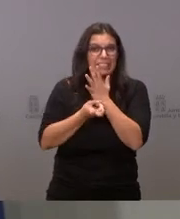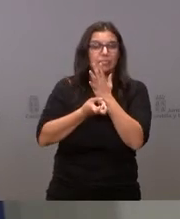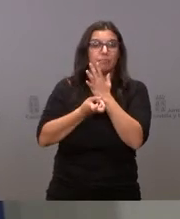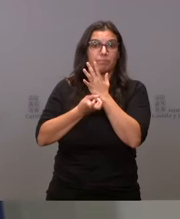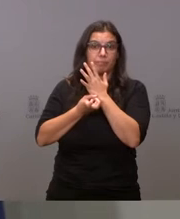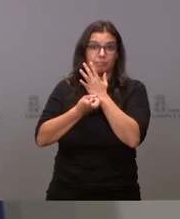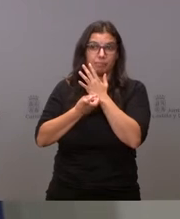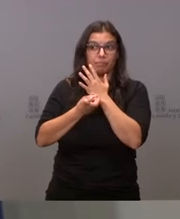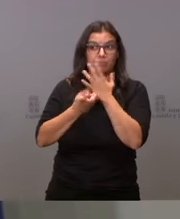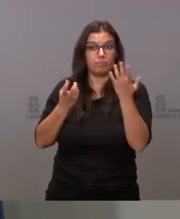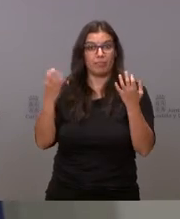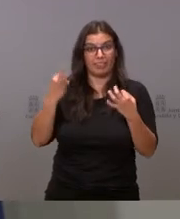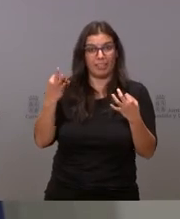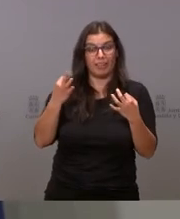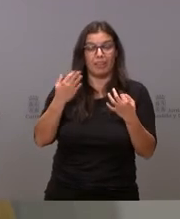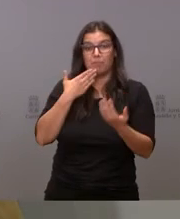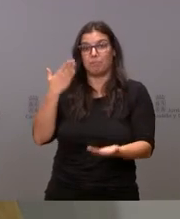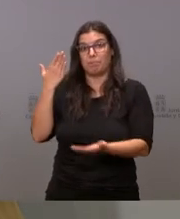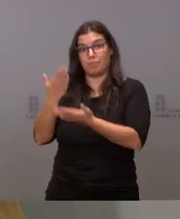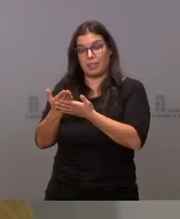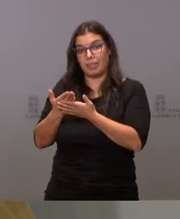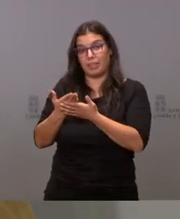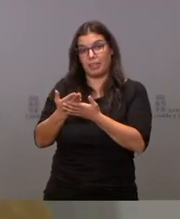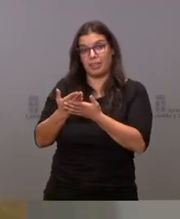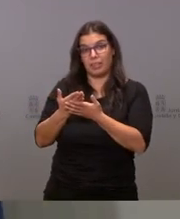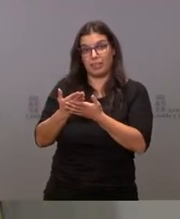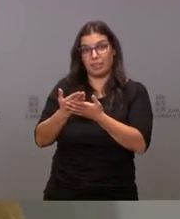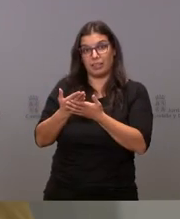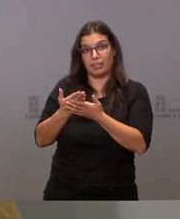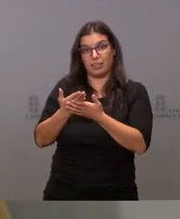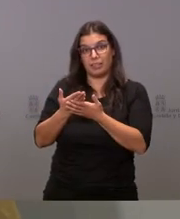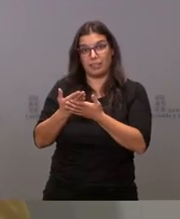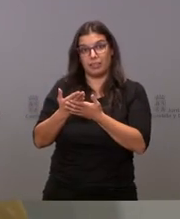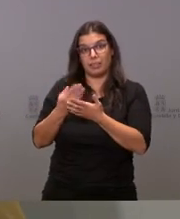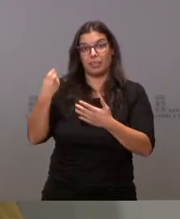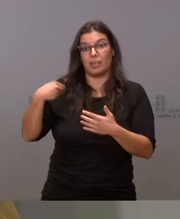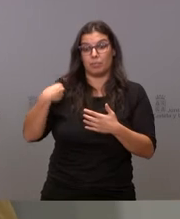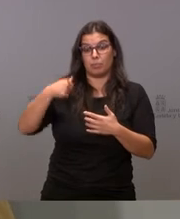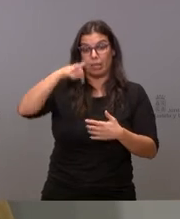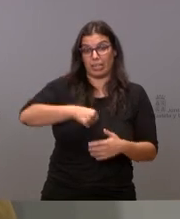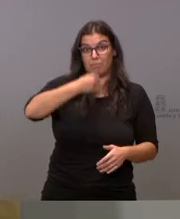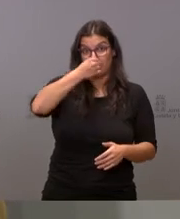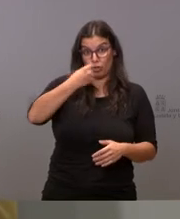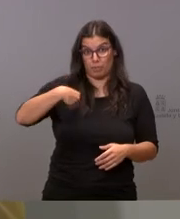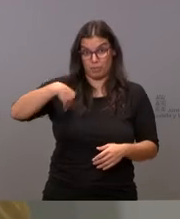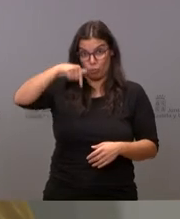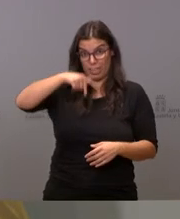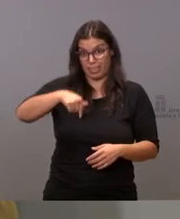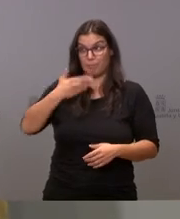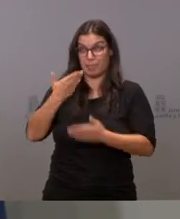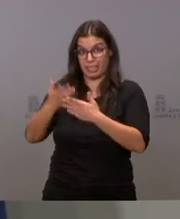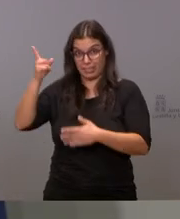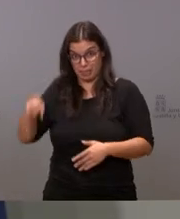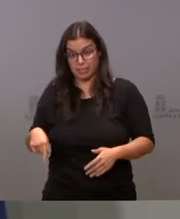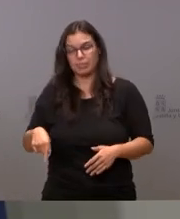creo que deberían de pedirle quienes le traen de gira por nuestra comunidad es que cumpla entre otras cosas